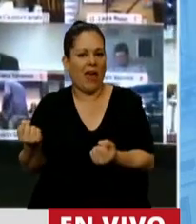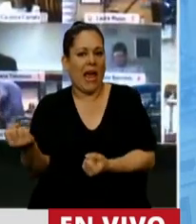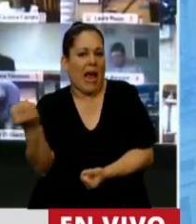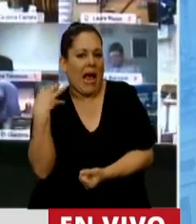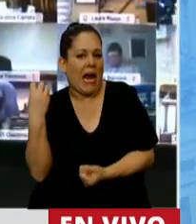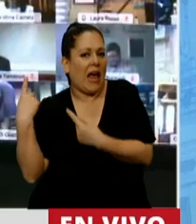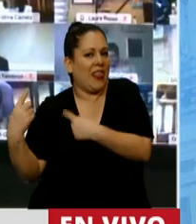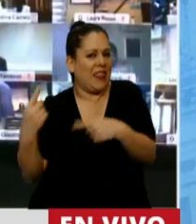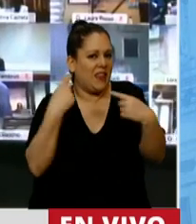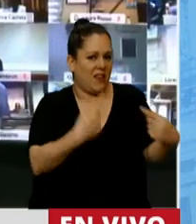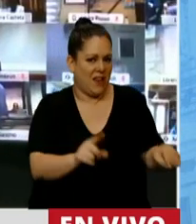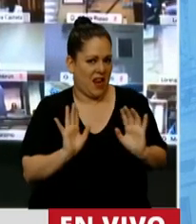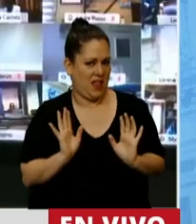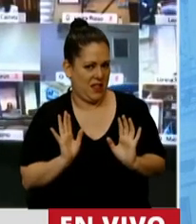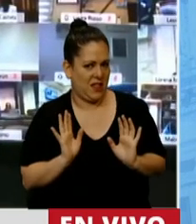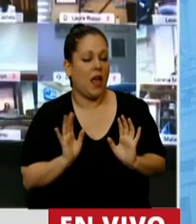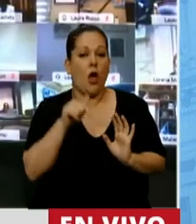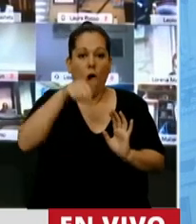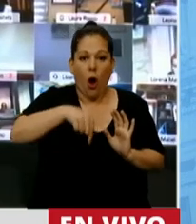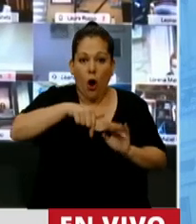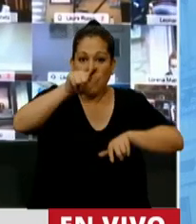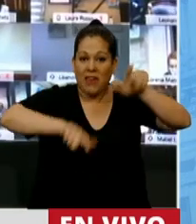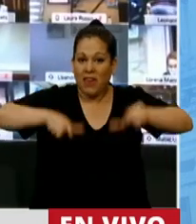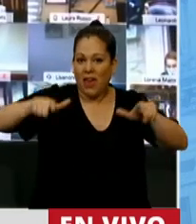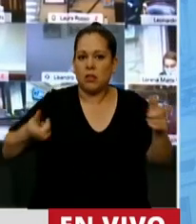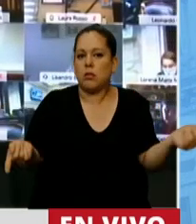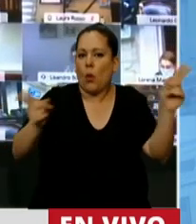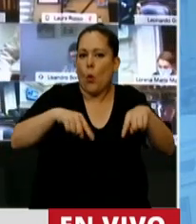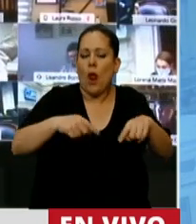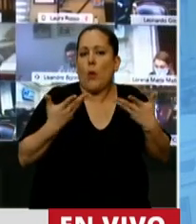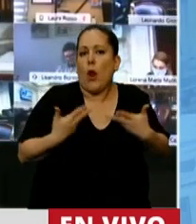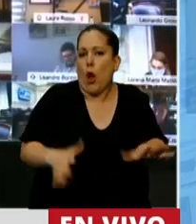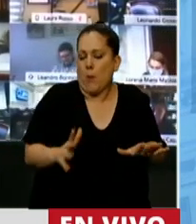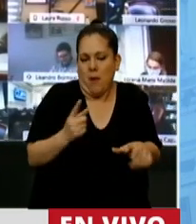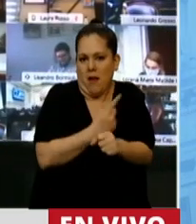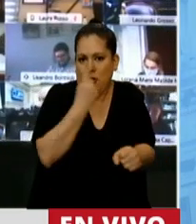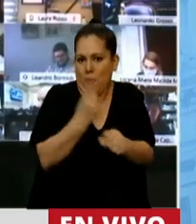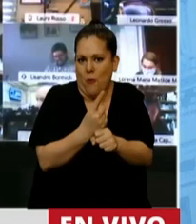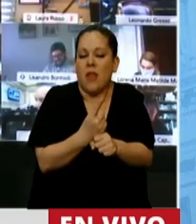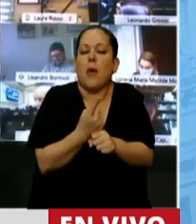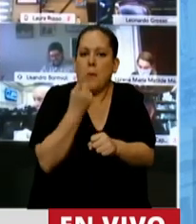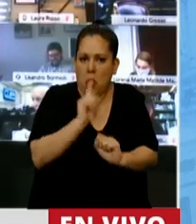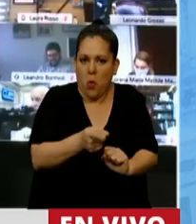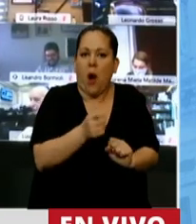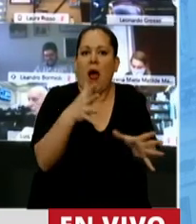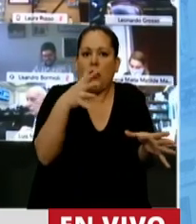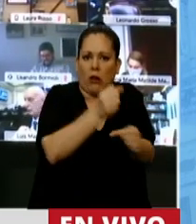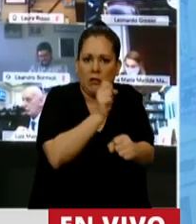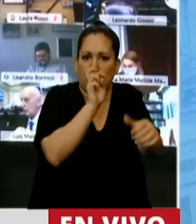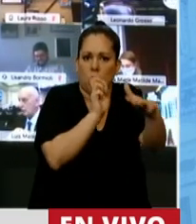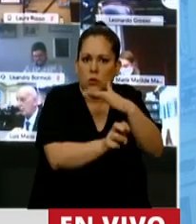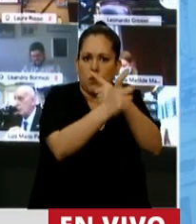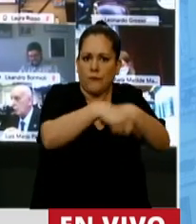hasta hoy no ha podido reiniciar su actividad en forma más o menos normal y se le castiga aumentándole a casi el